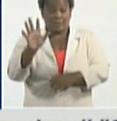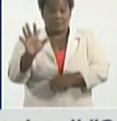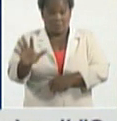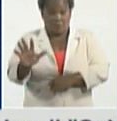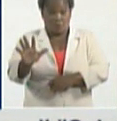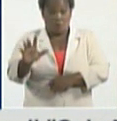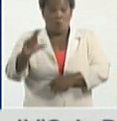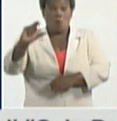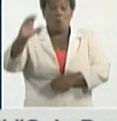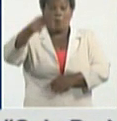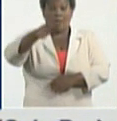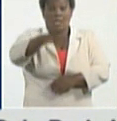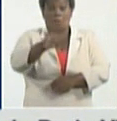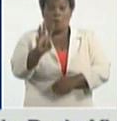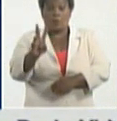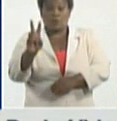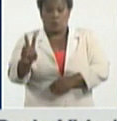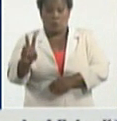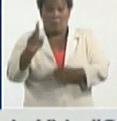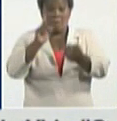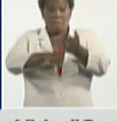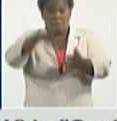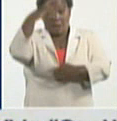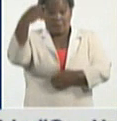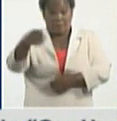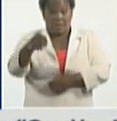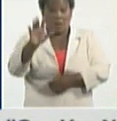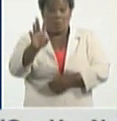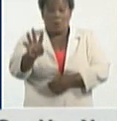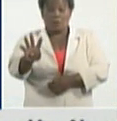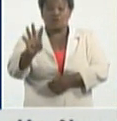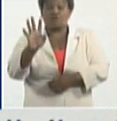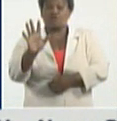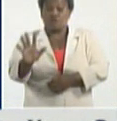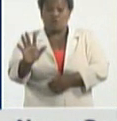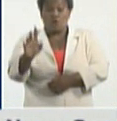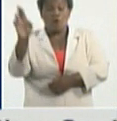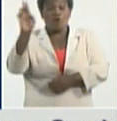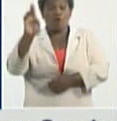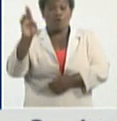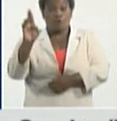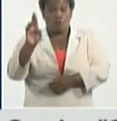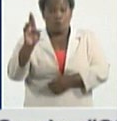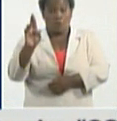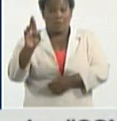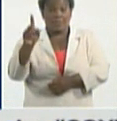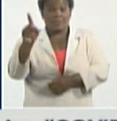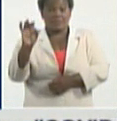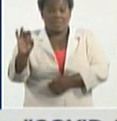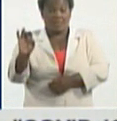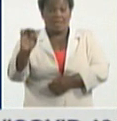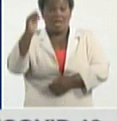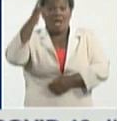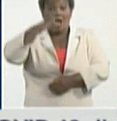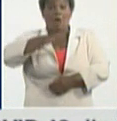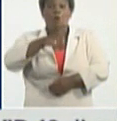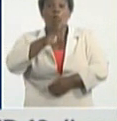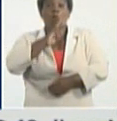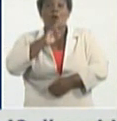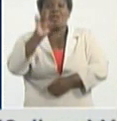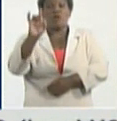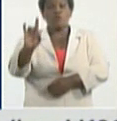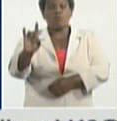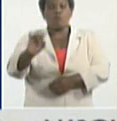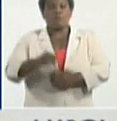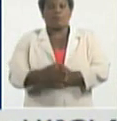42 Palmira, 25 Rodas 17, y el municipio Aguada de Pasajeros, 9 pacientes ayer.